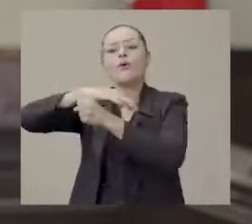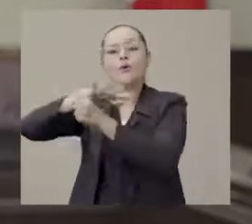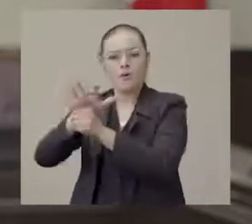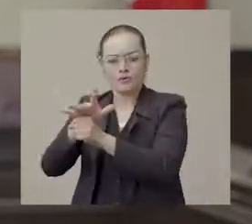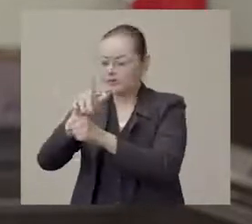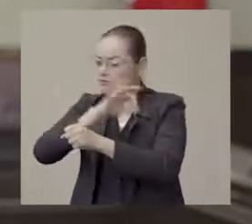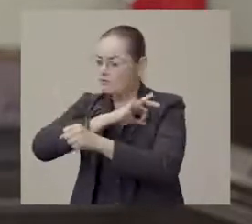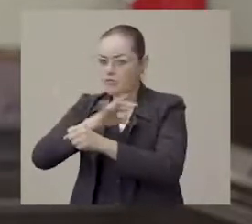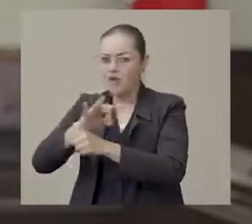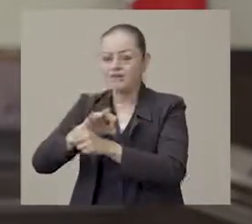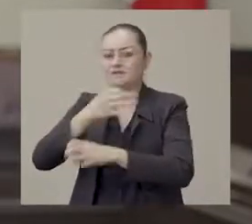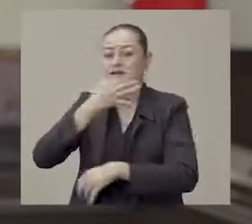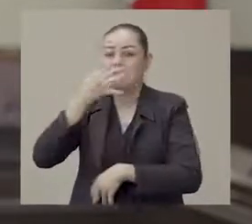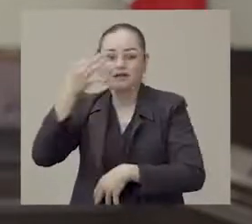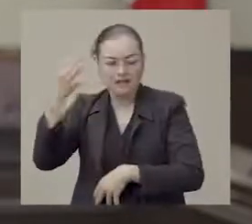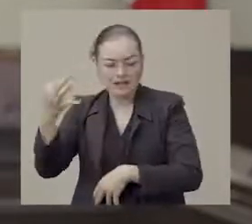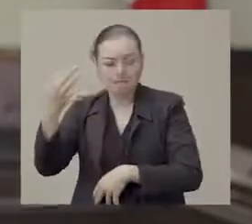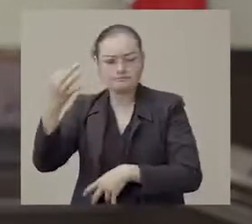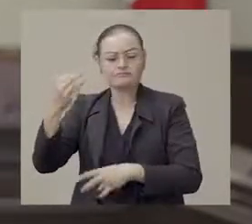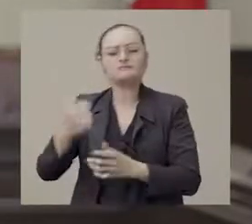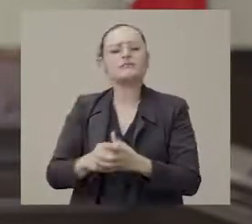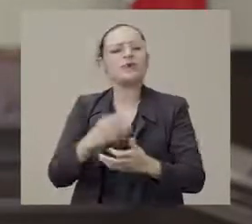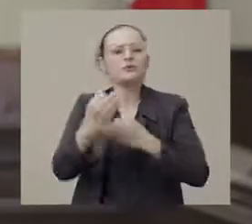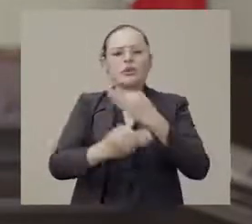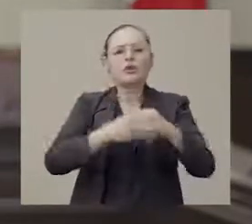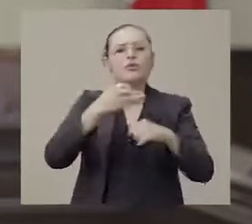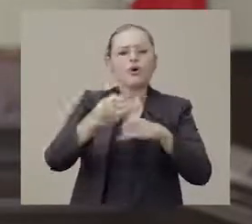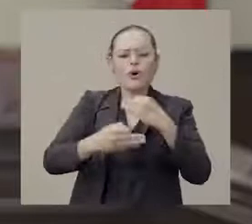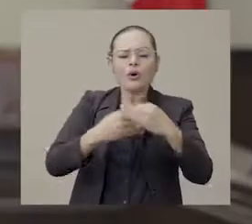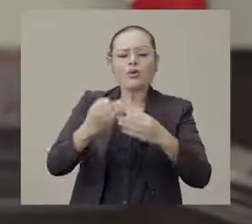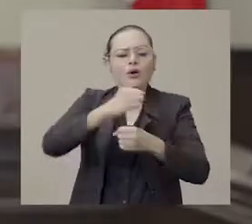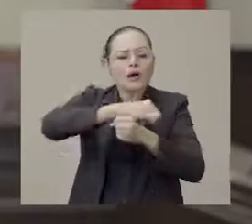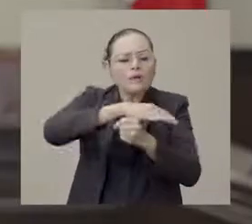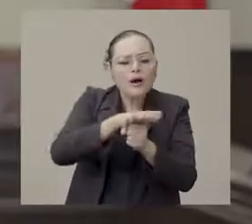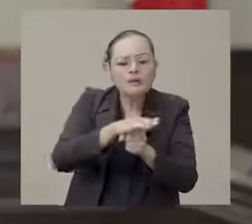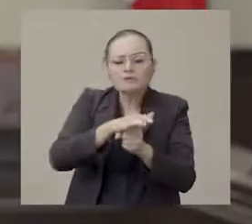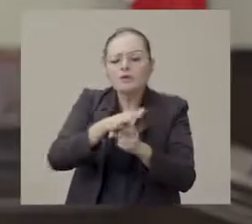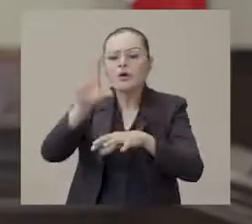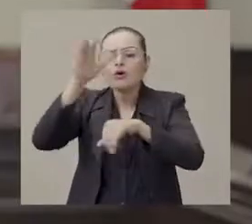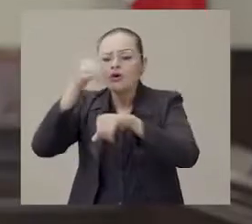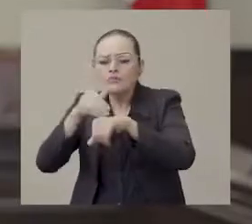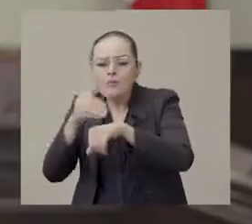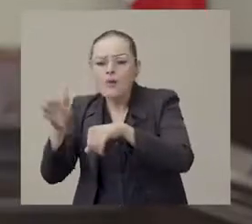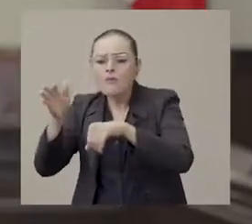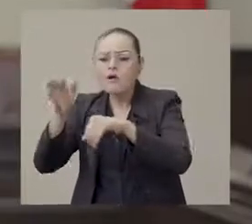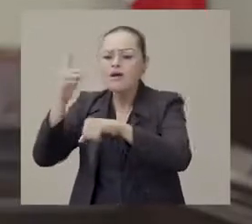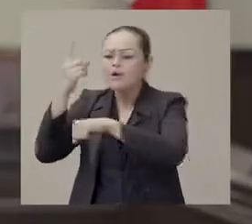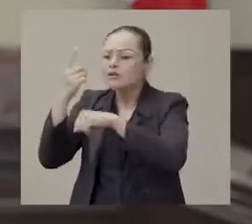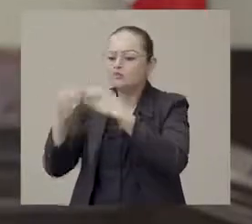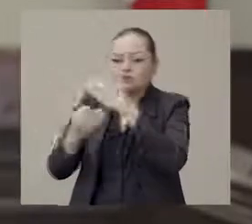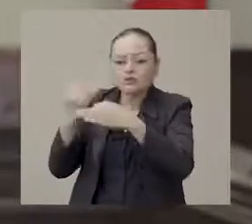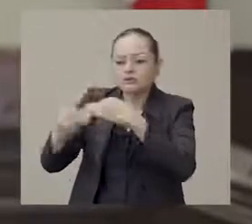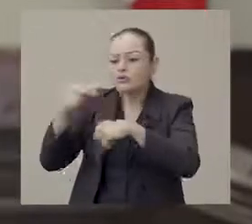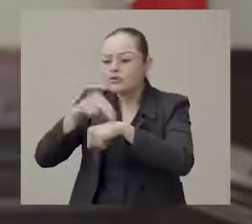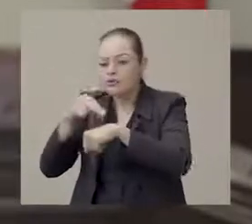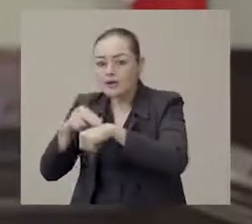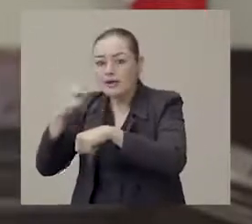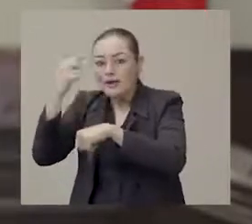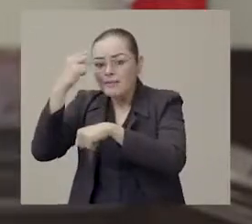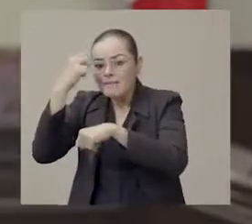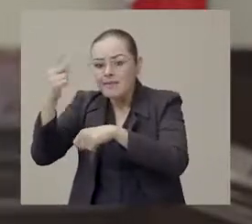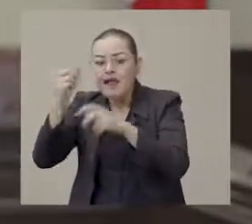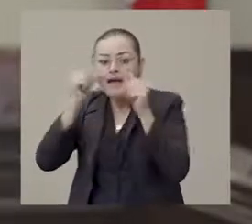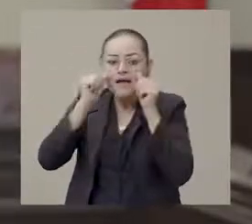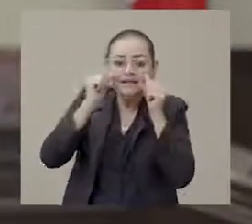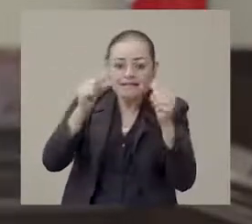seguiremos incrementando el número de pruebas, trazado de datos, cercos epidemiológicos y atención médica oportuna para dar atención a la